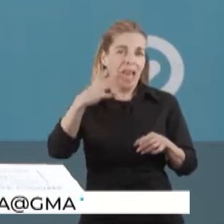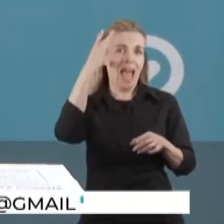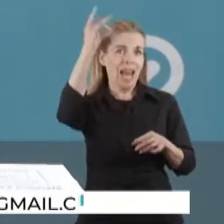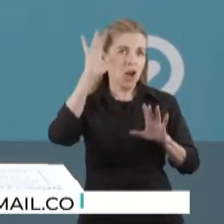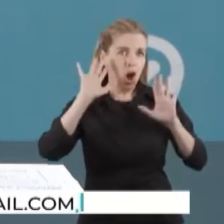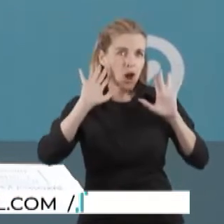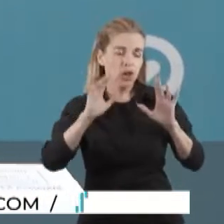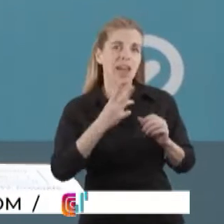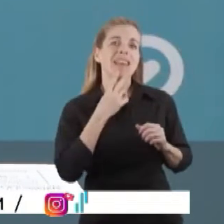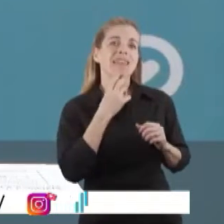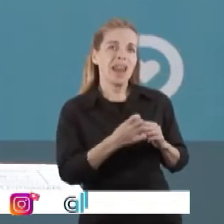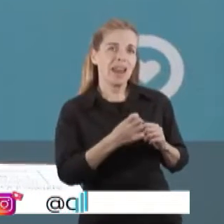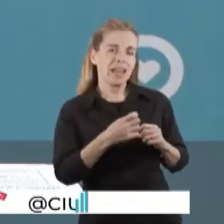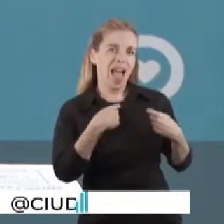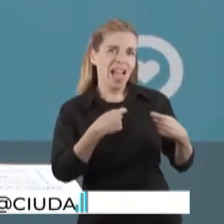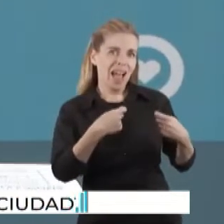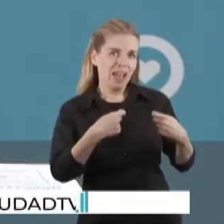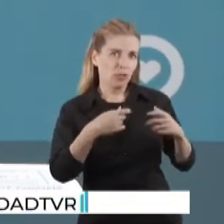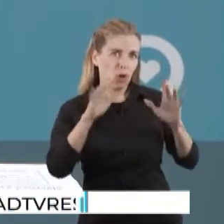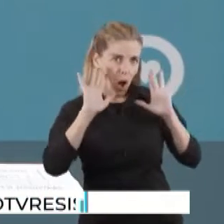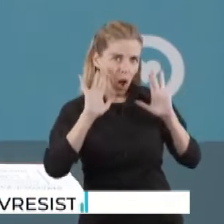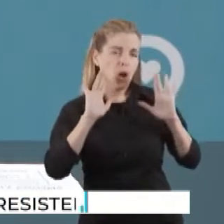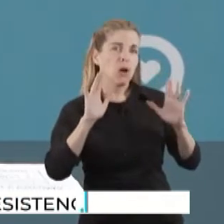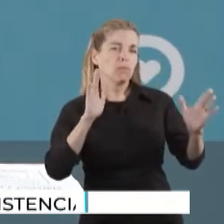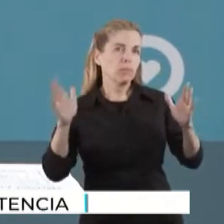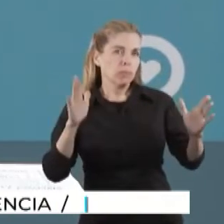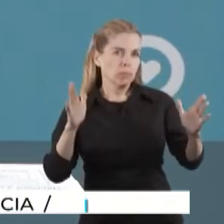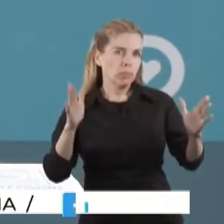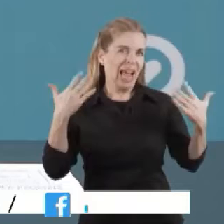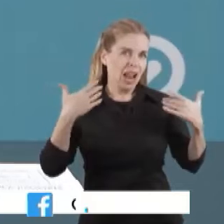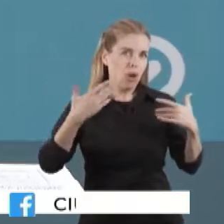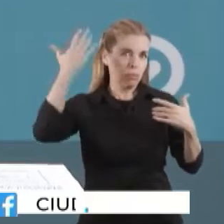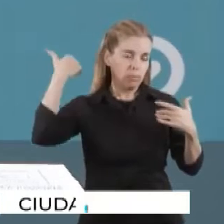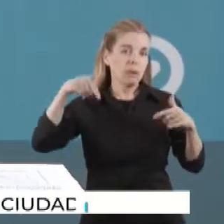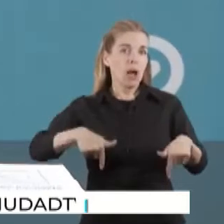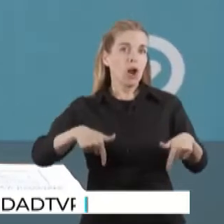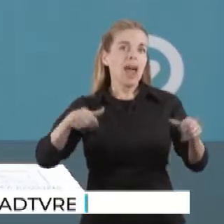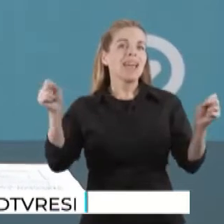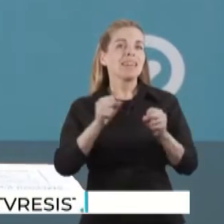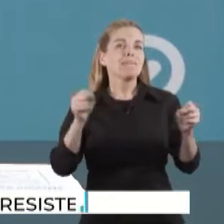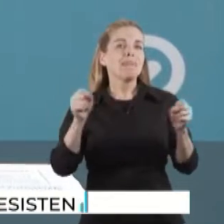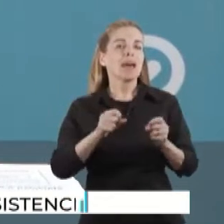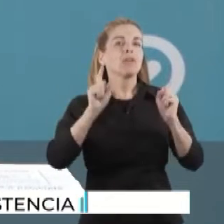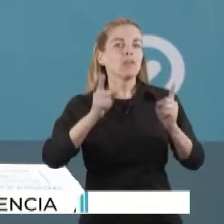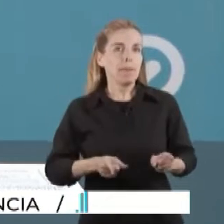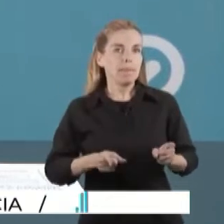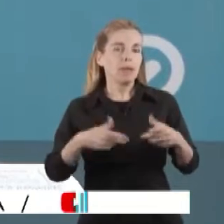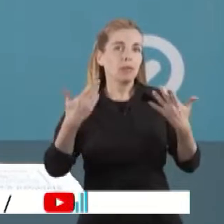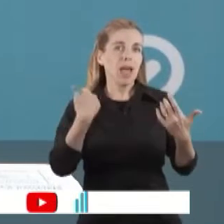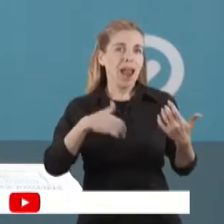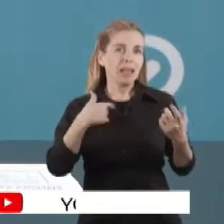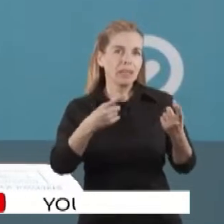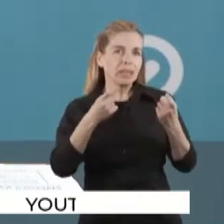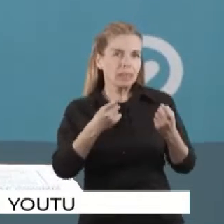de energía eléctrica en la historia de la Argentina. Lo propio hizo en este invierno, con lo cual nuestro país está demandando cada vez más